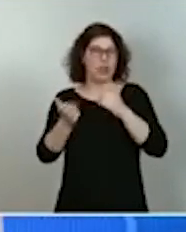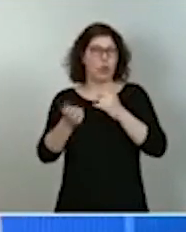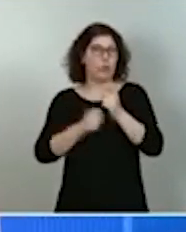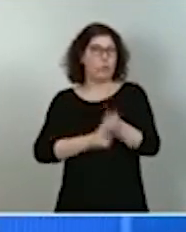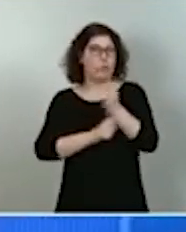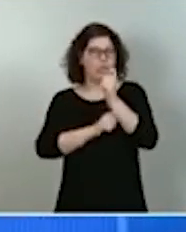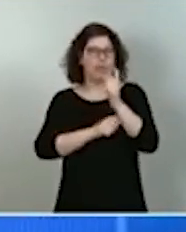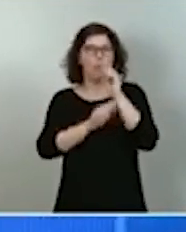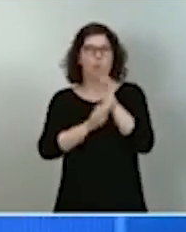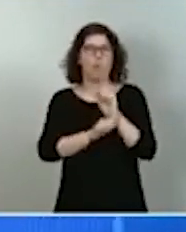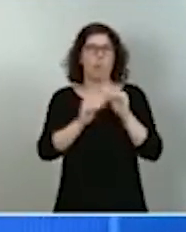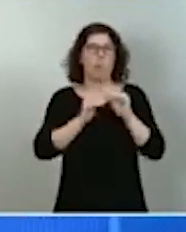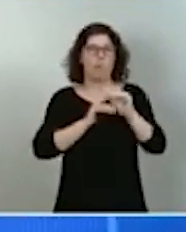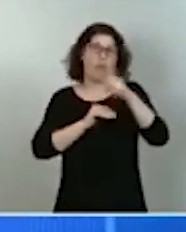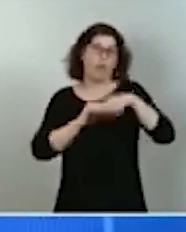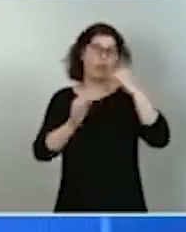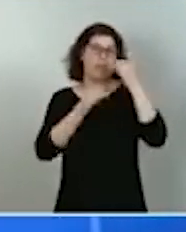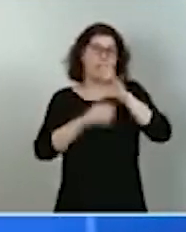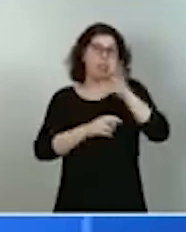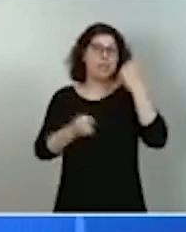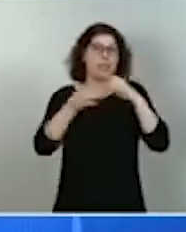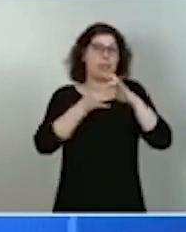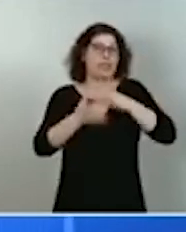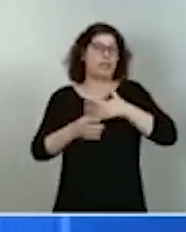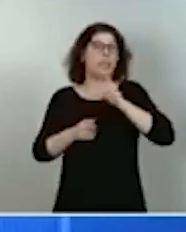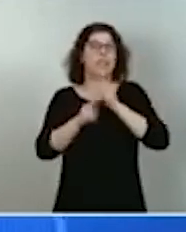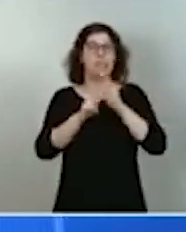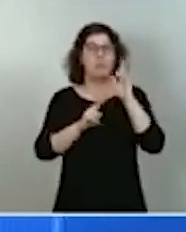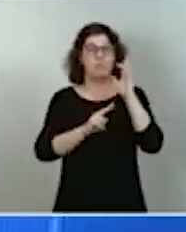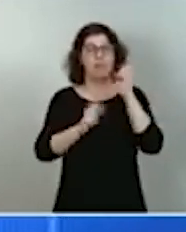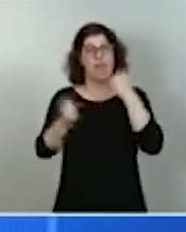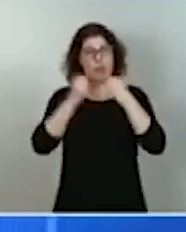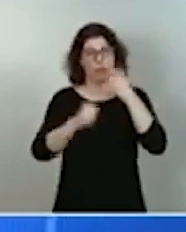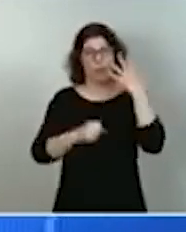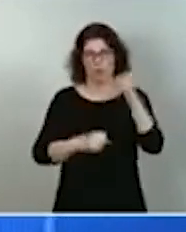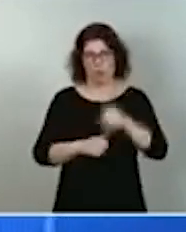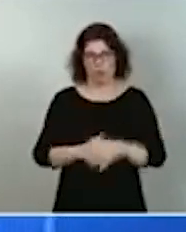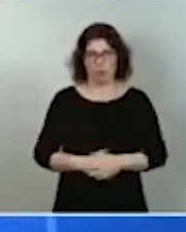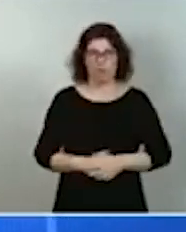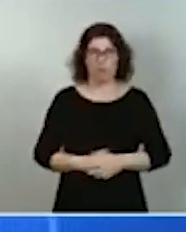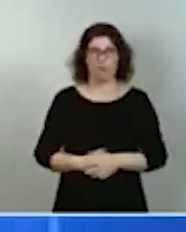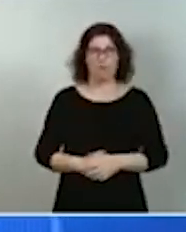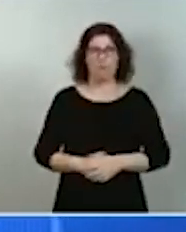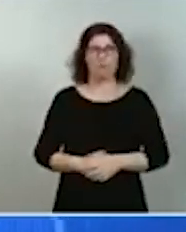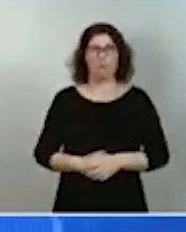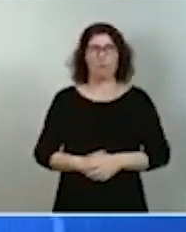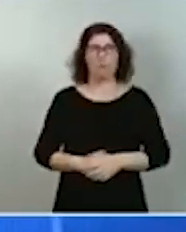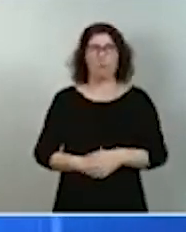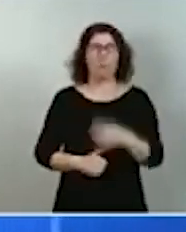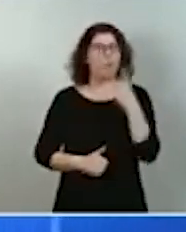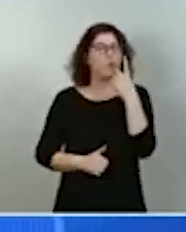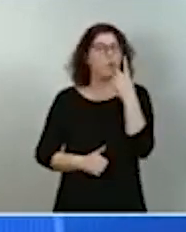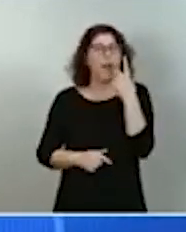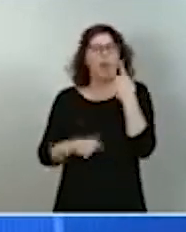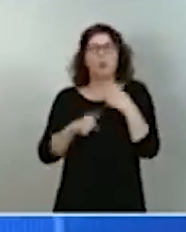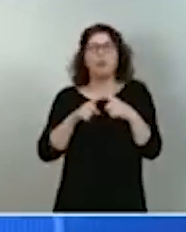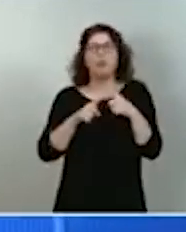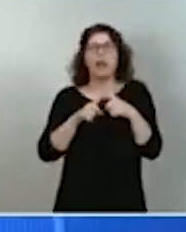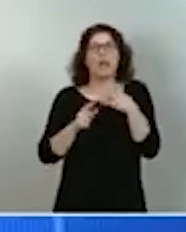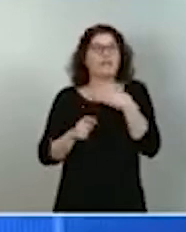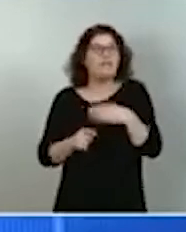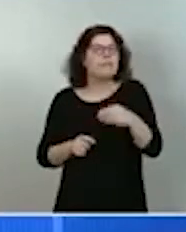económicas ligadas a la economía azul. Si hay un bien ambiental precioso, delicado, frágil,